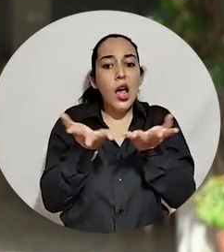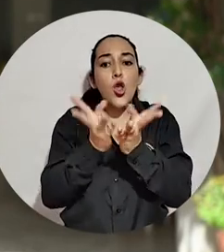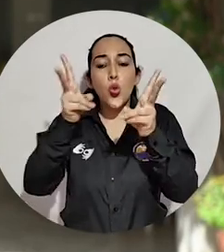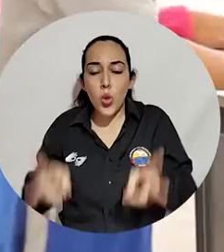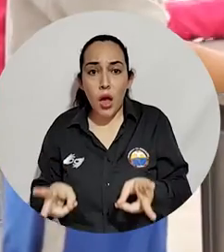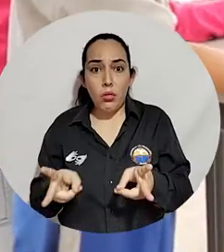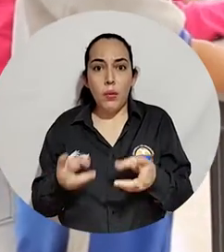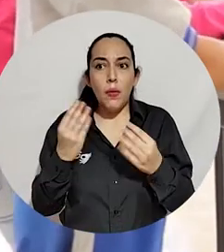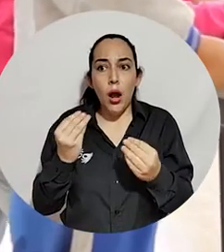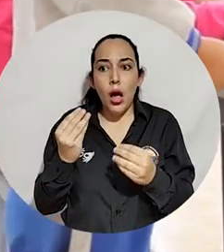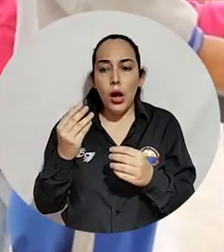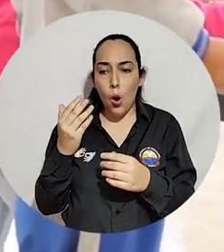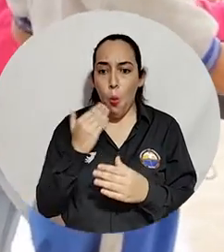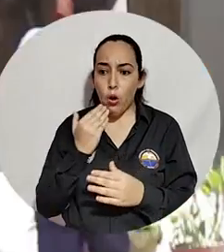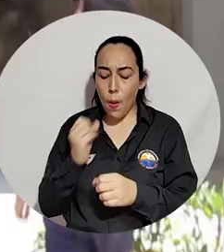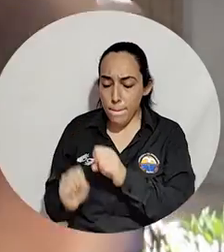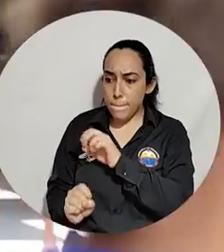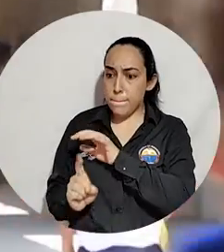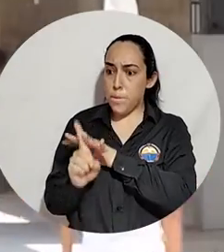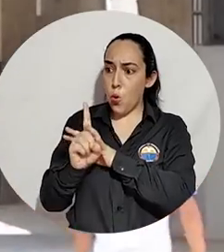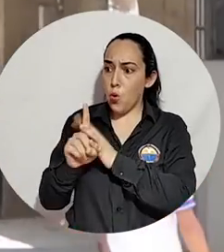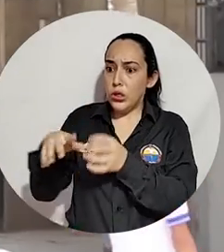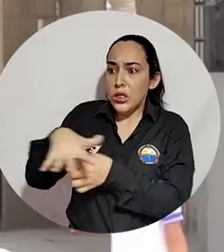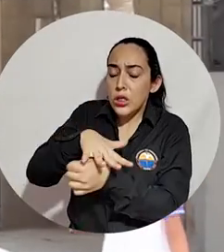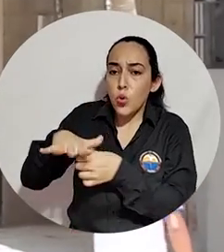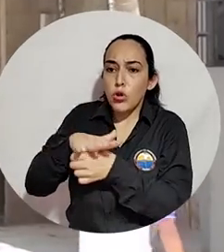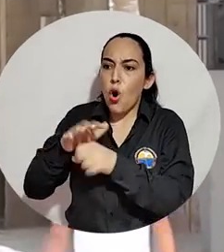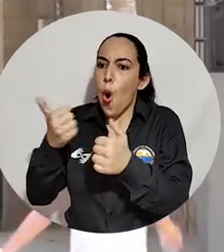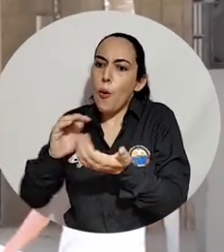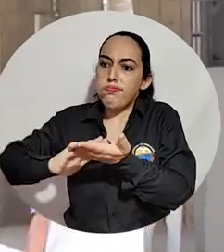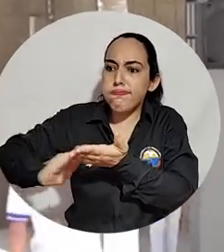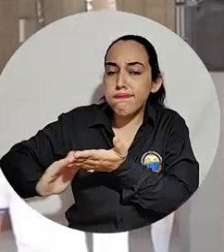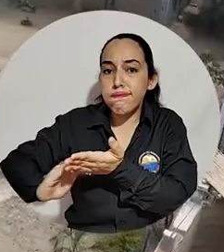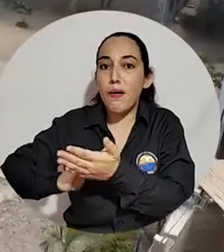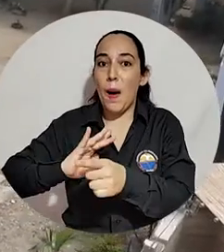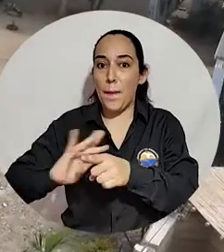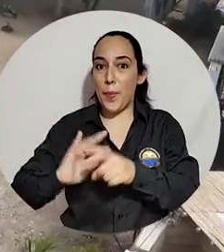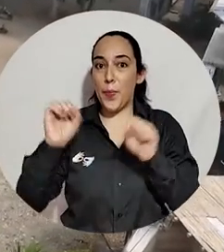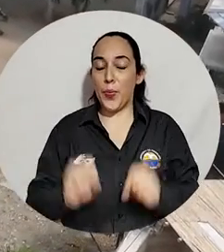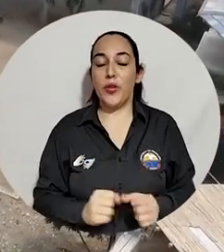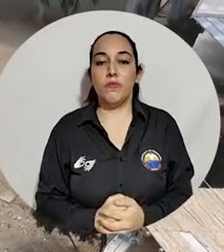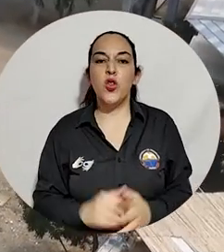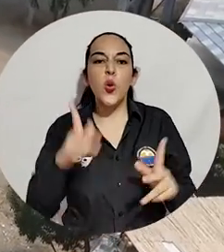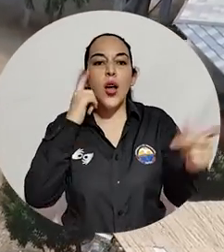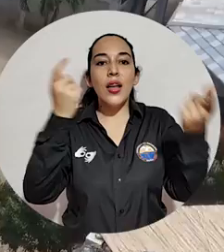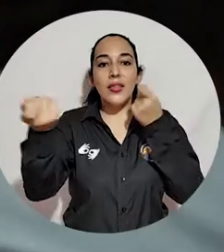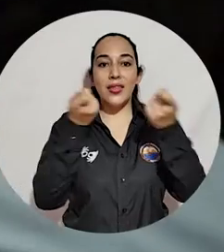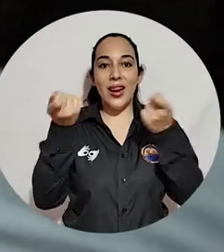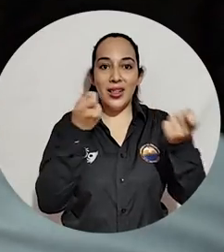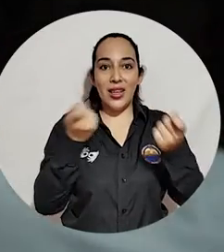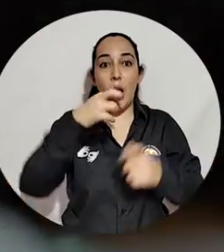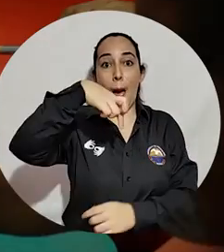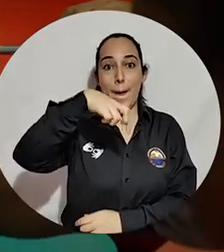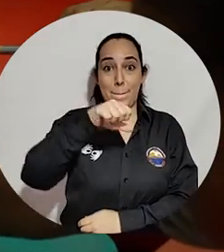estudiantes para que puedan tener una solución práctica a esos problemas que se les vayan presentando. La estrategia se desarrolla a través